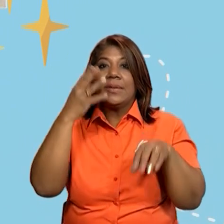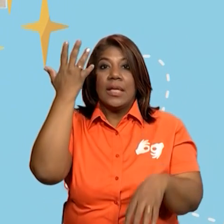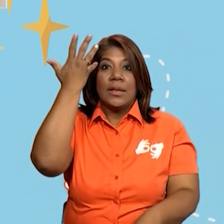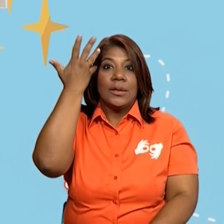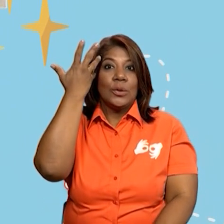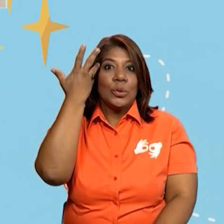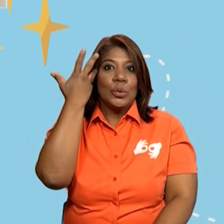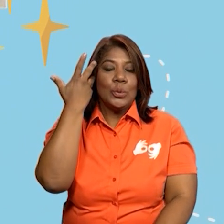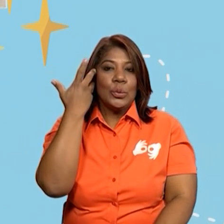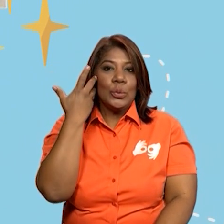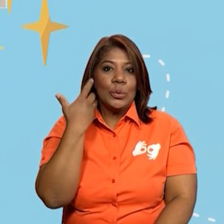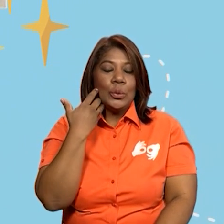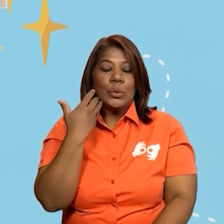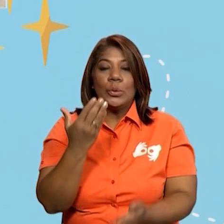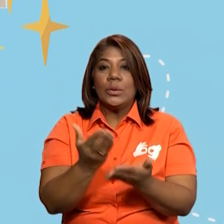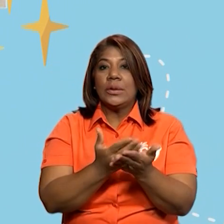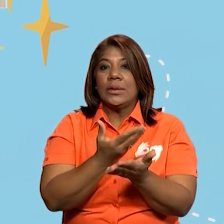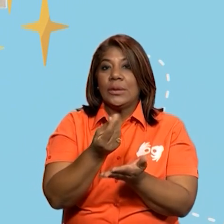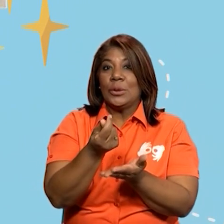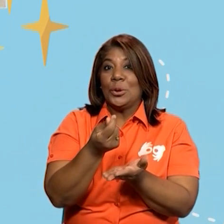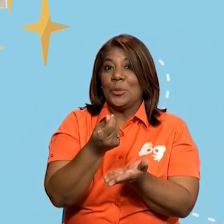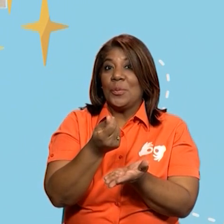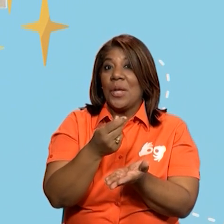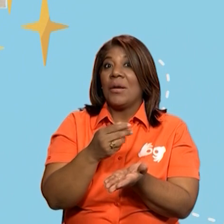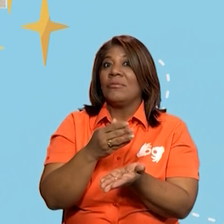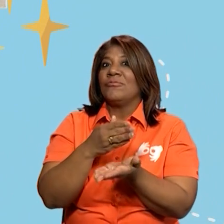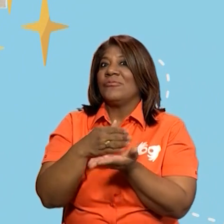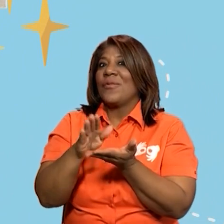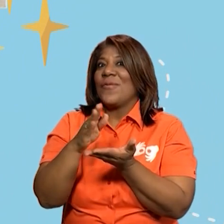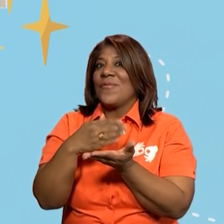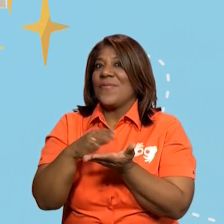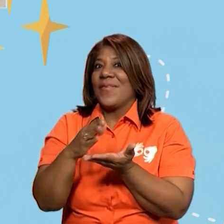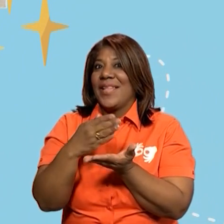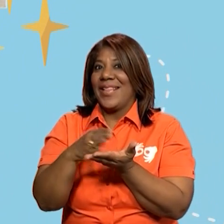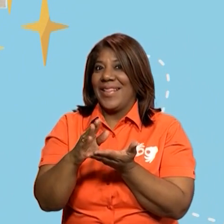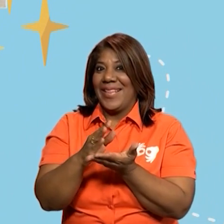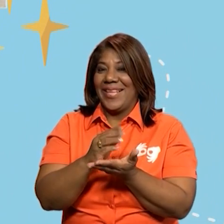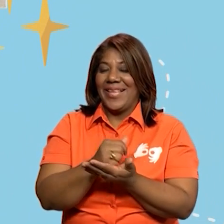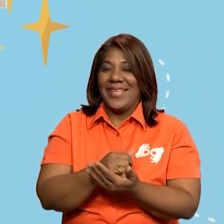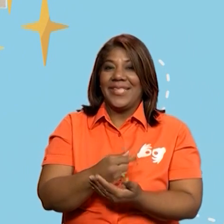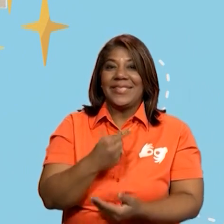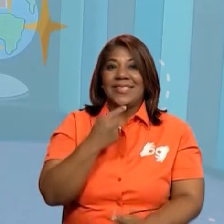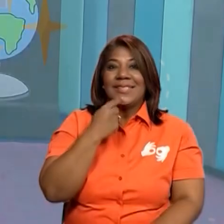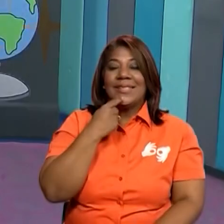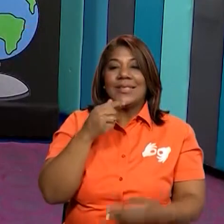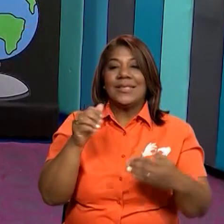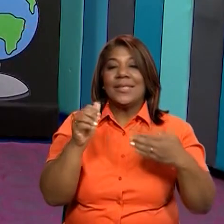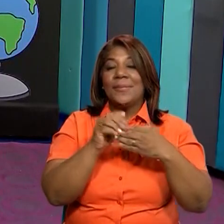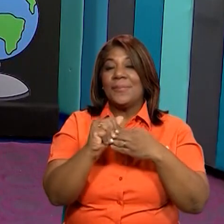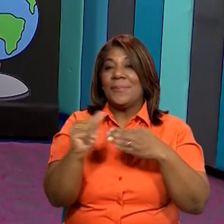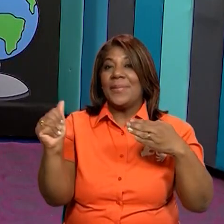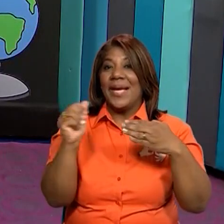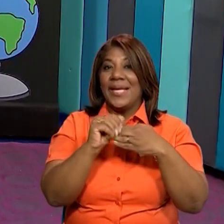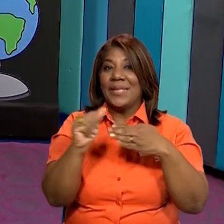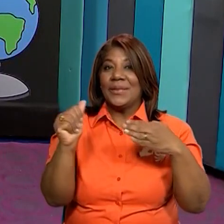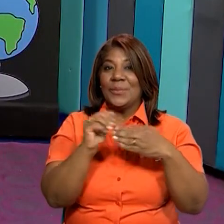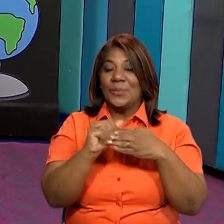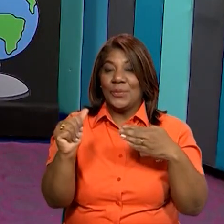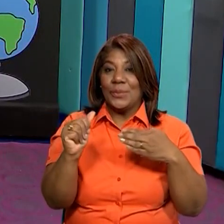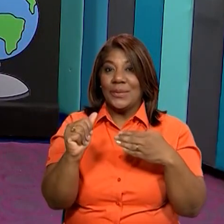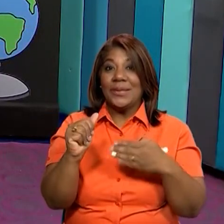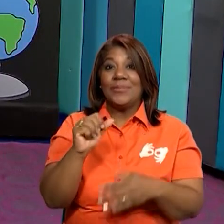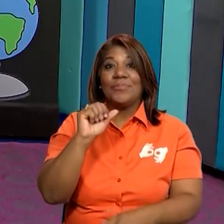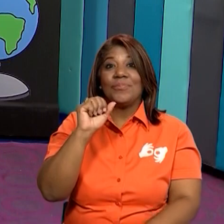sobre todo de comprar o vender productos. Esa moneda se llama el Balboa y es la moneda